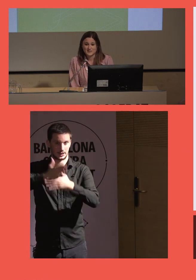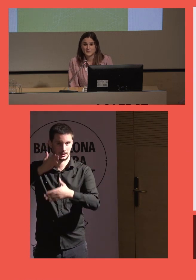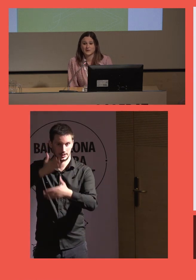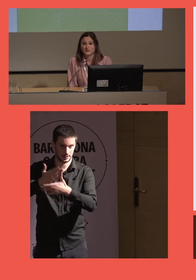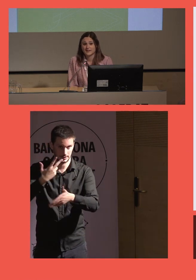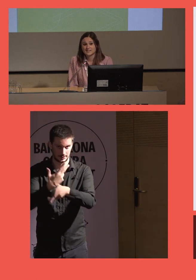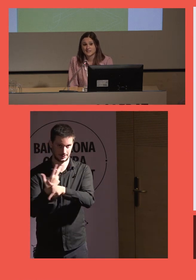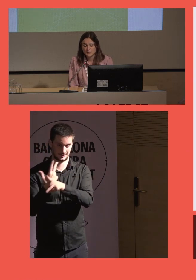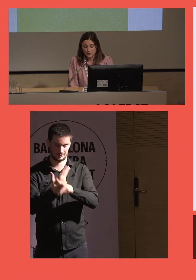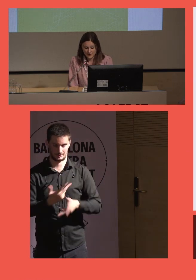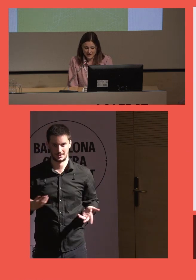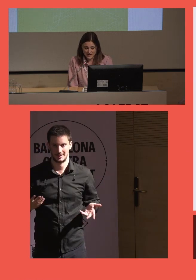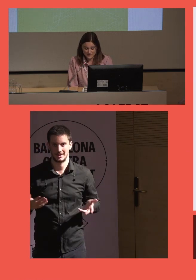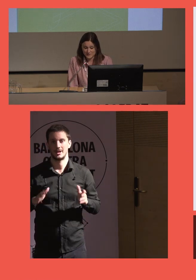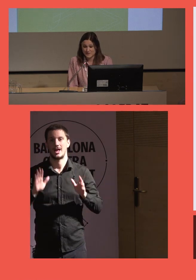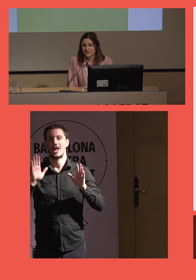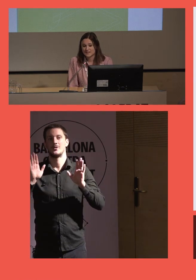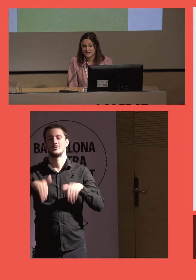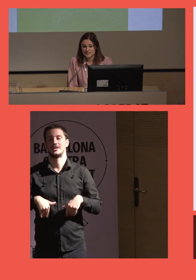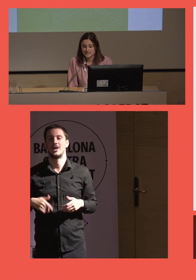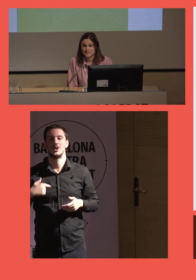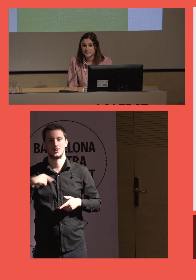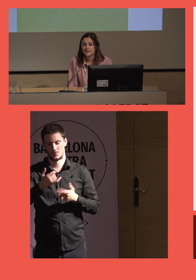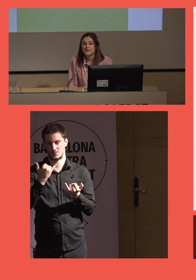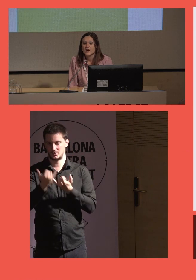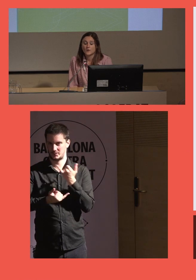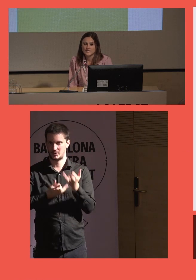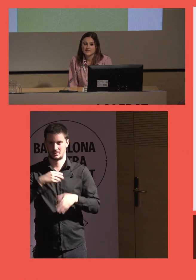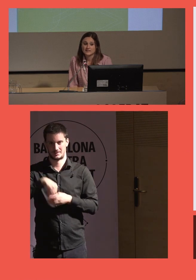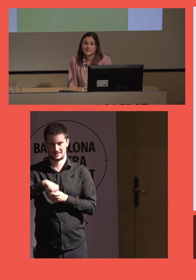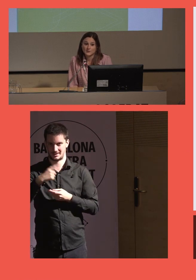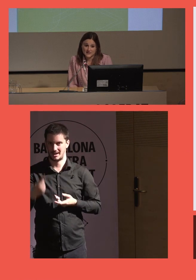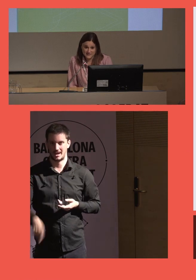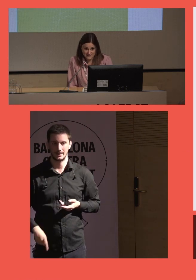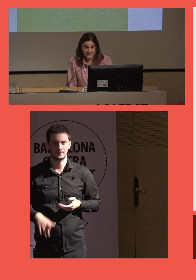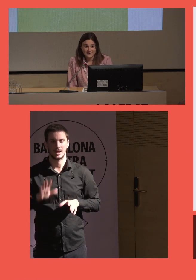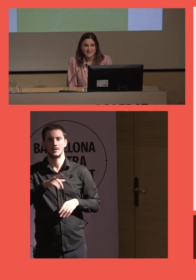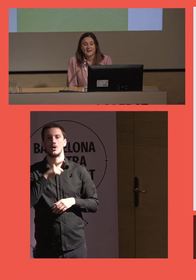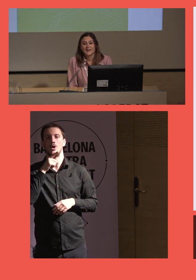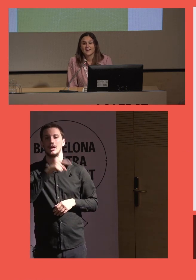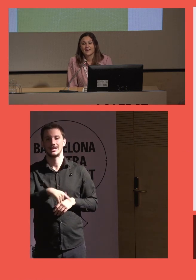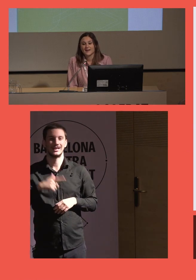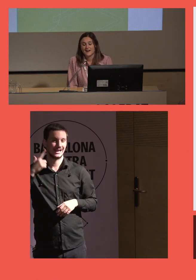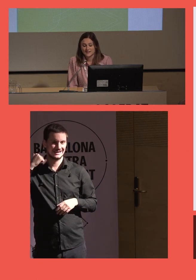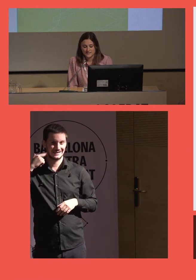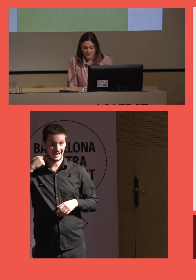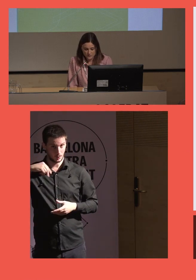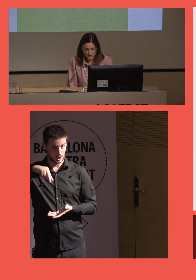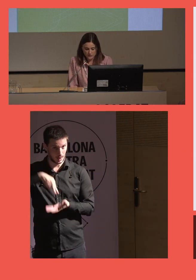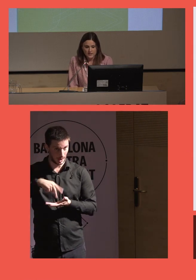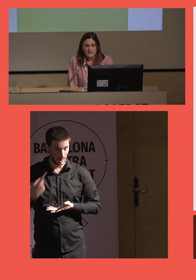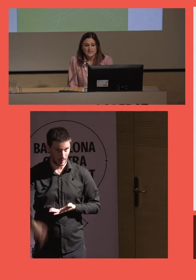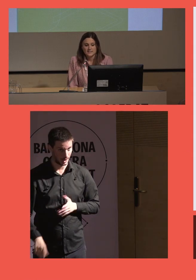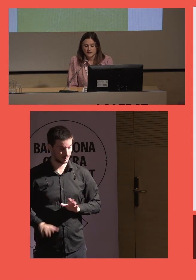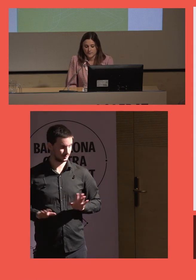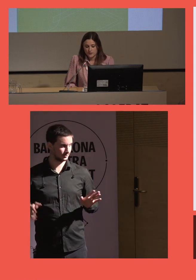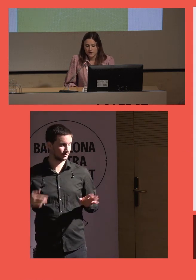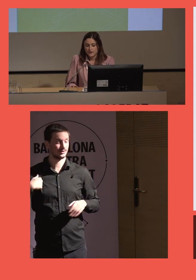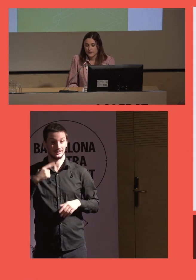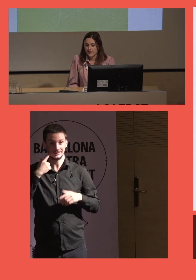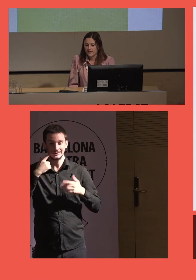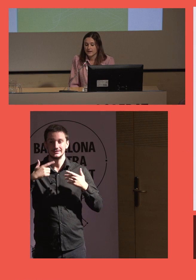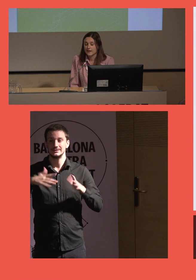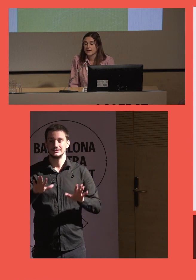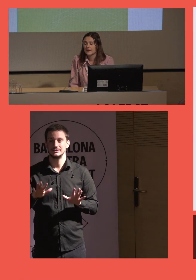Entonces, bueno, esta es un poco la problemática que existe. Aún así, Teruel existe, aquí estamos, ¿no? Sin